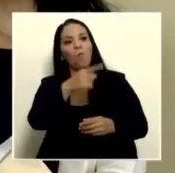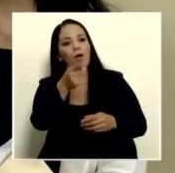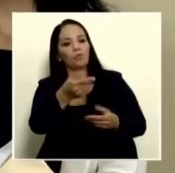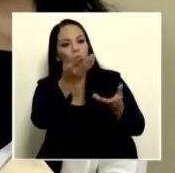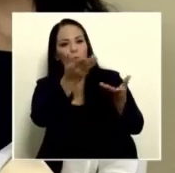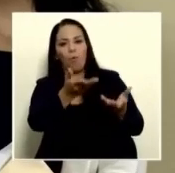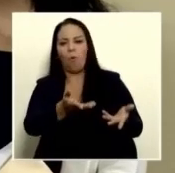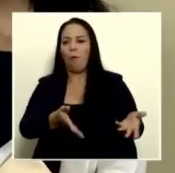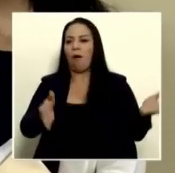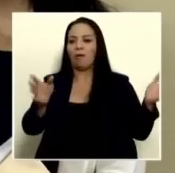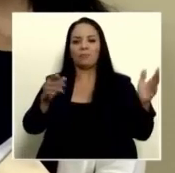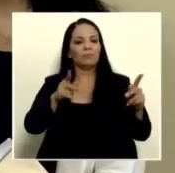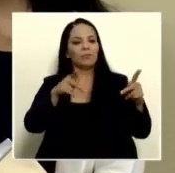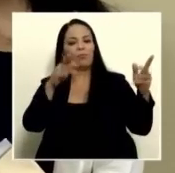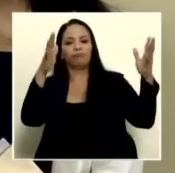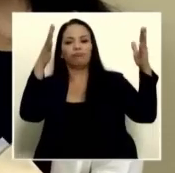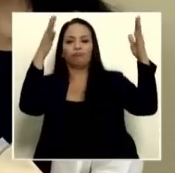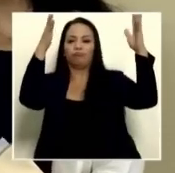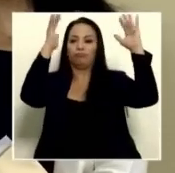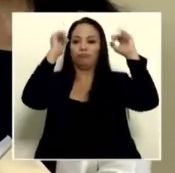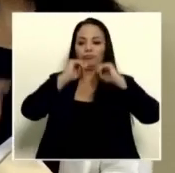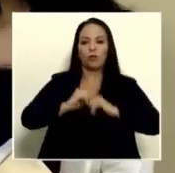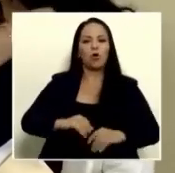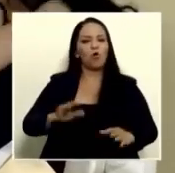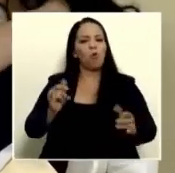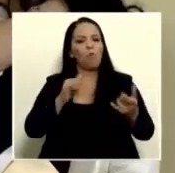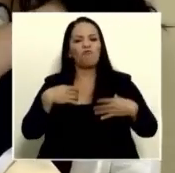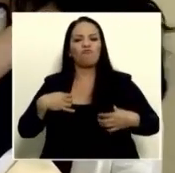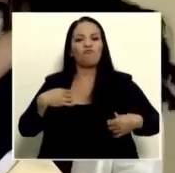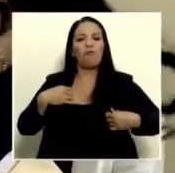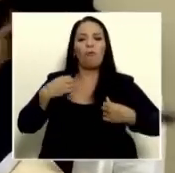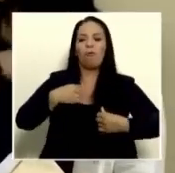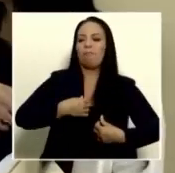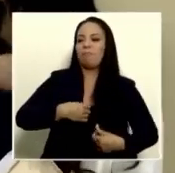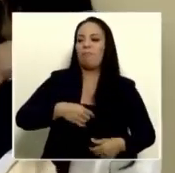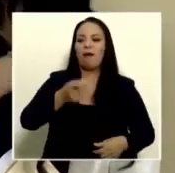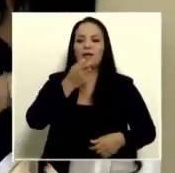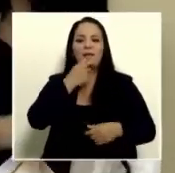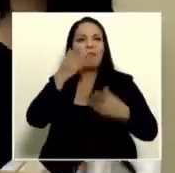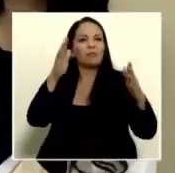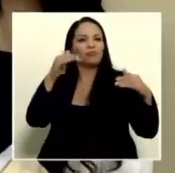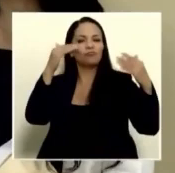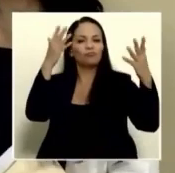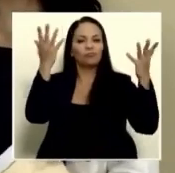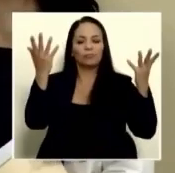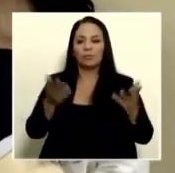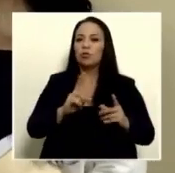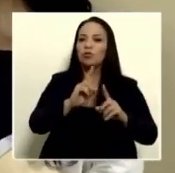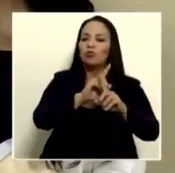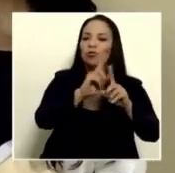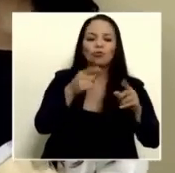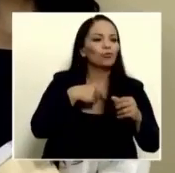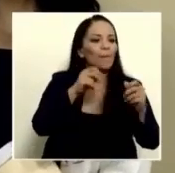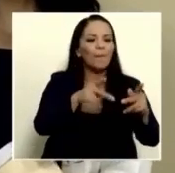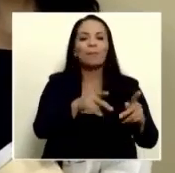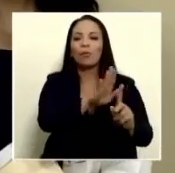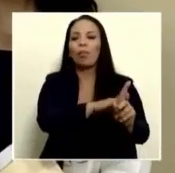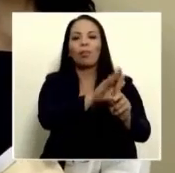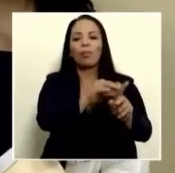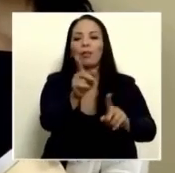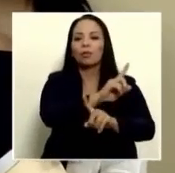medida de Casimir Inglés porque un esbirro porque un servil